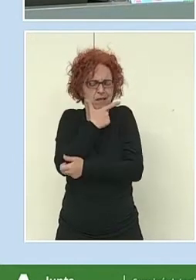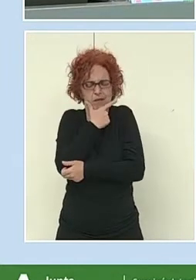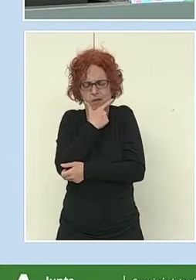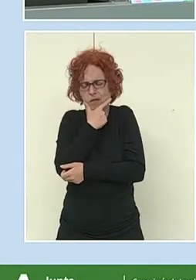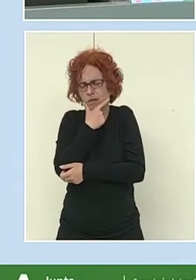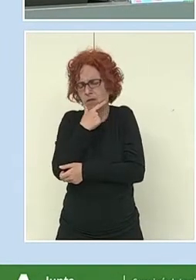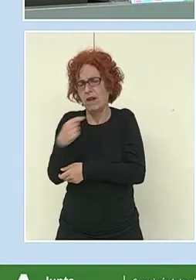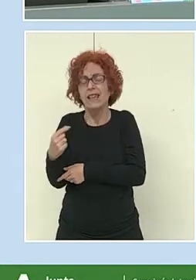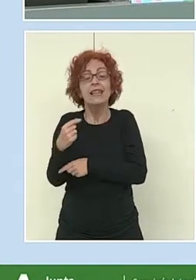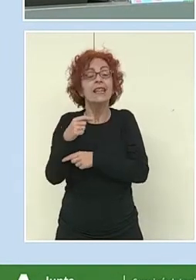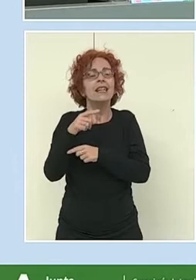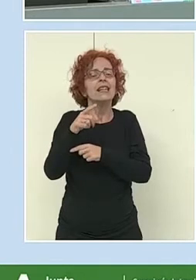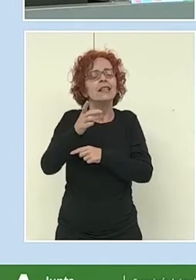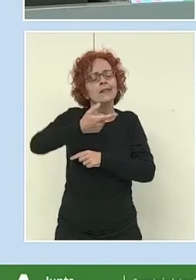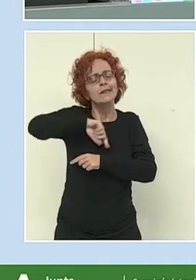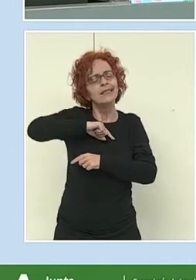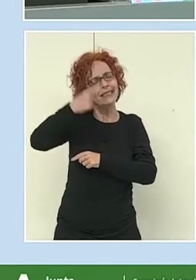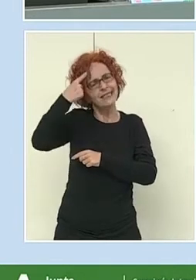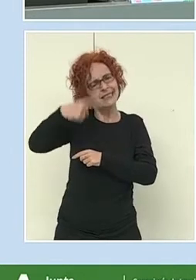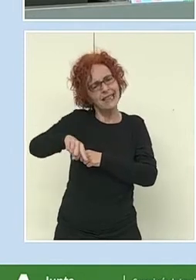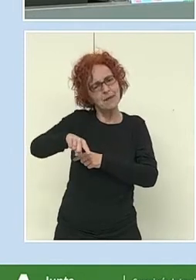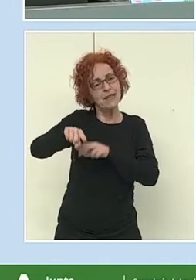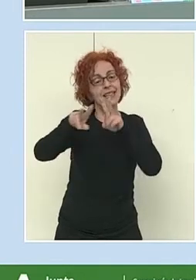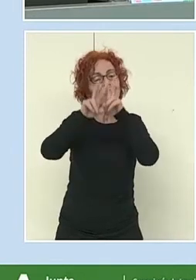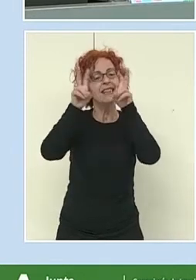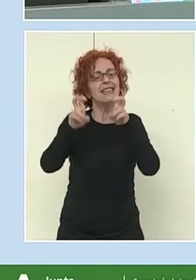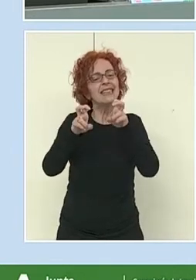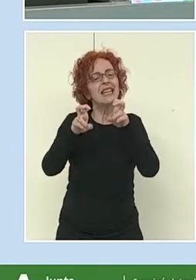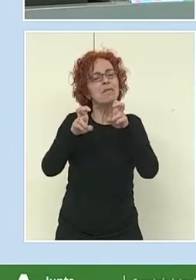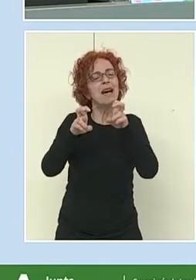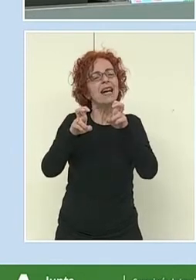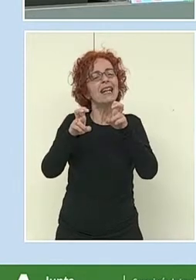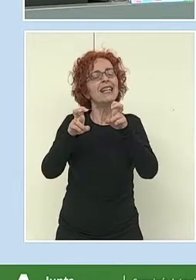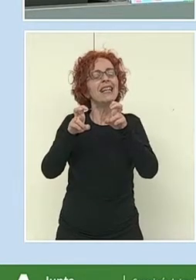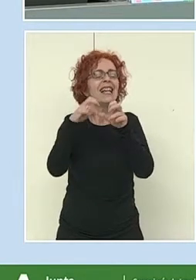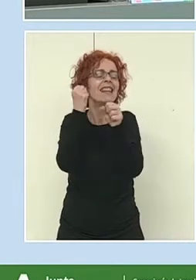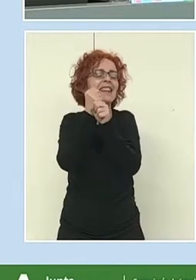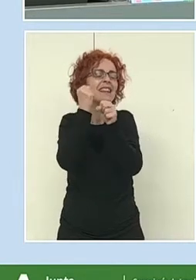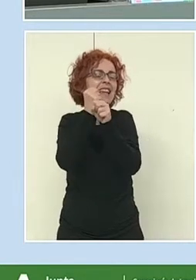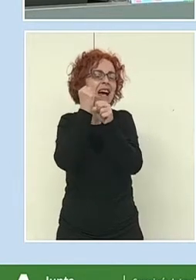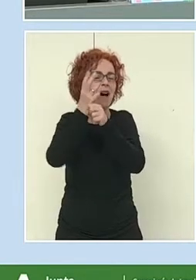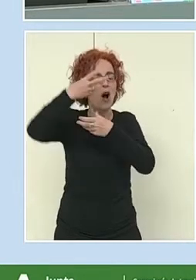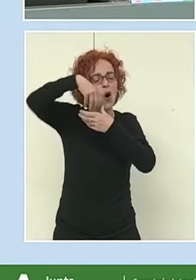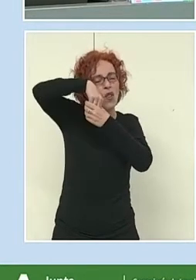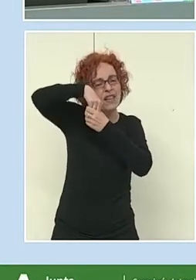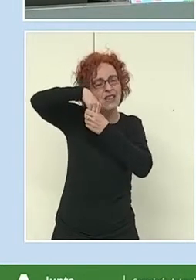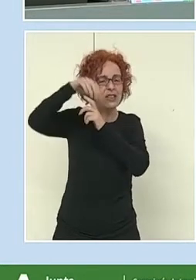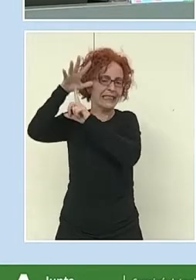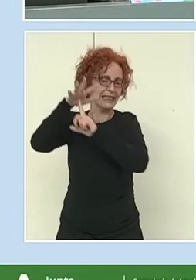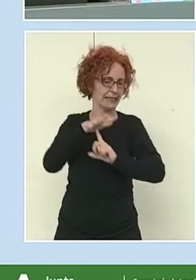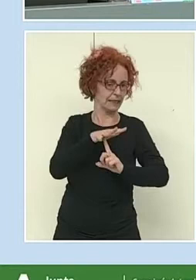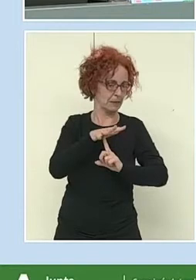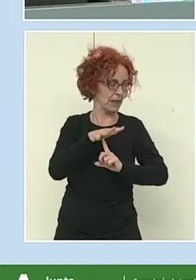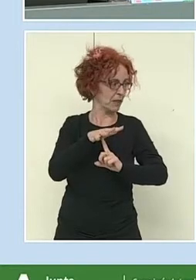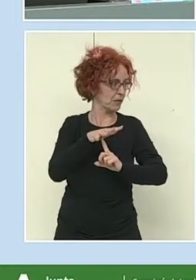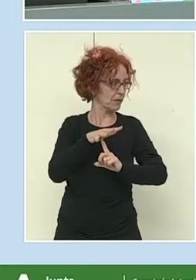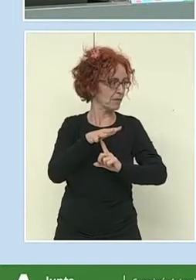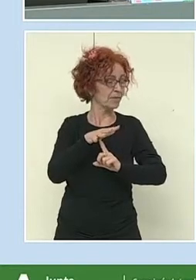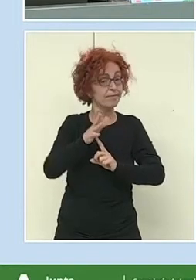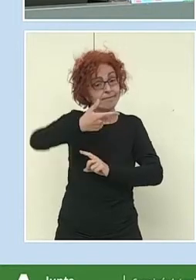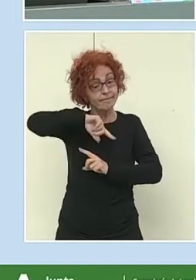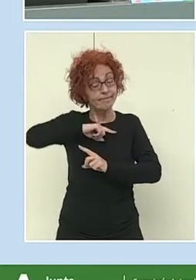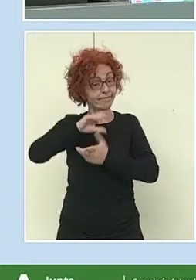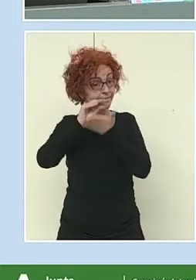Se trata de saber un poco cómo está la cuestión de la segregación horizontal del trabajo, que, por cierto, está en el rosario de términos. Que, al final,